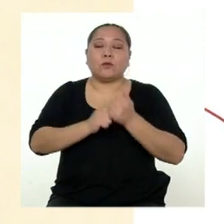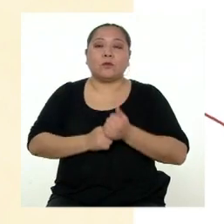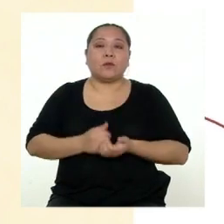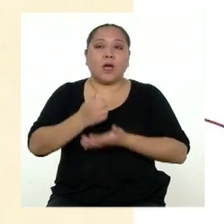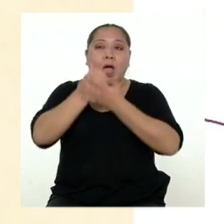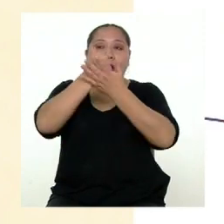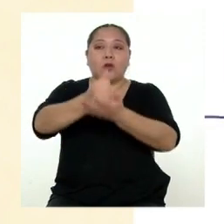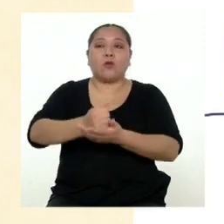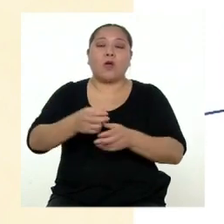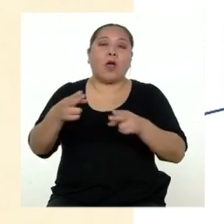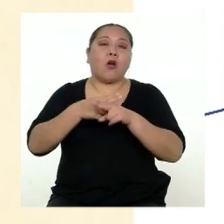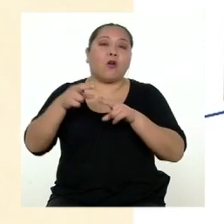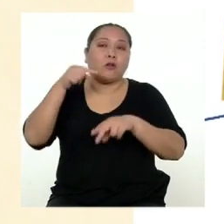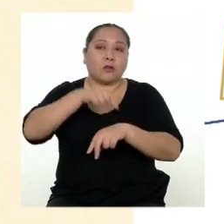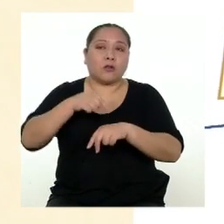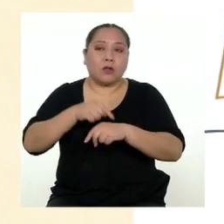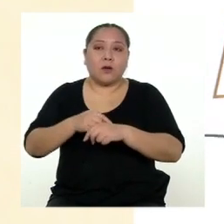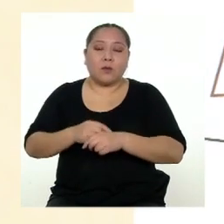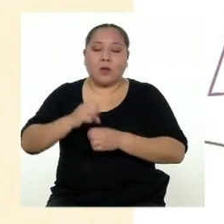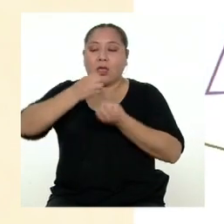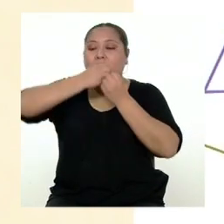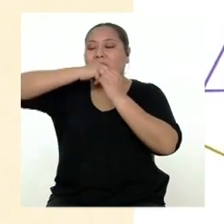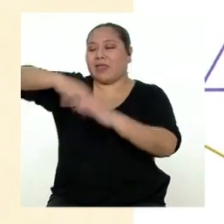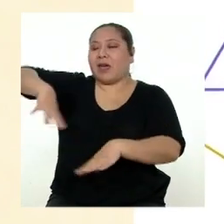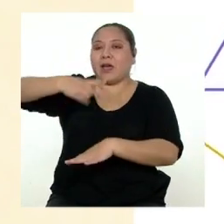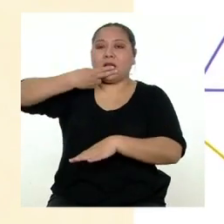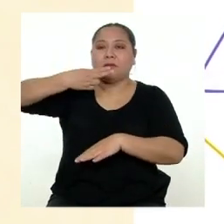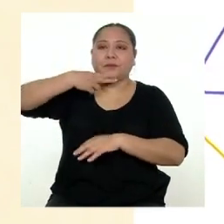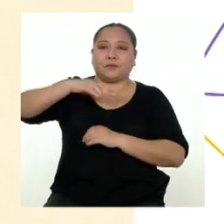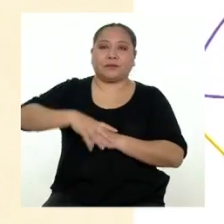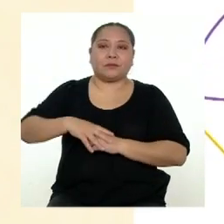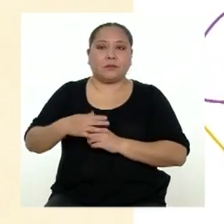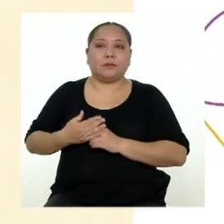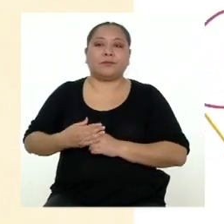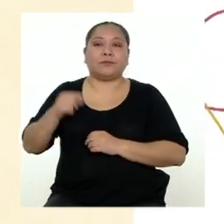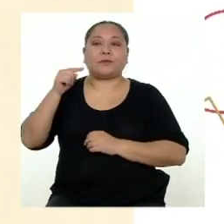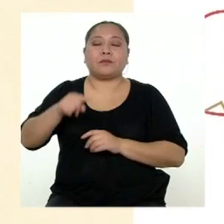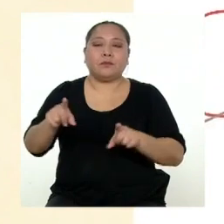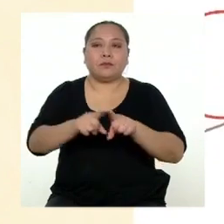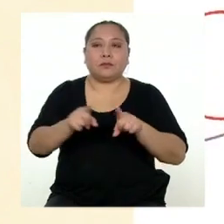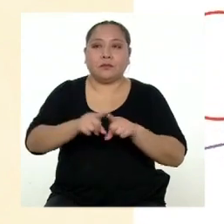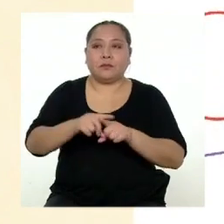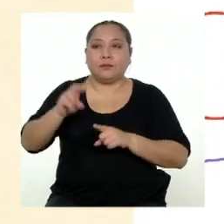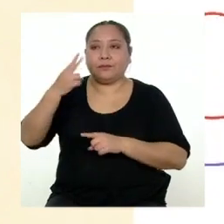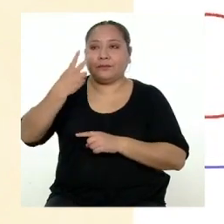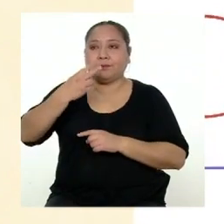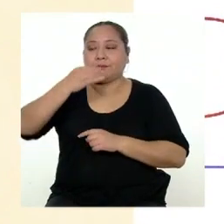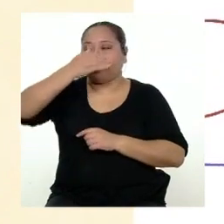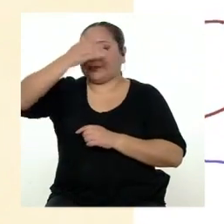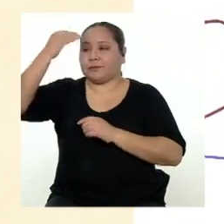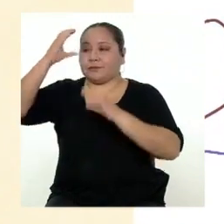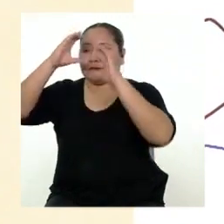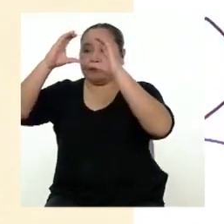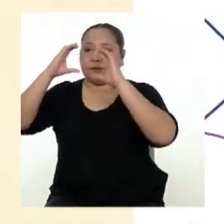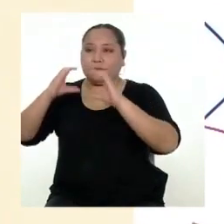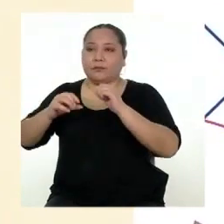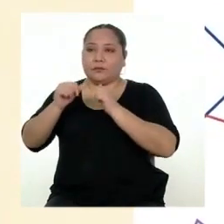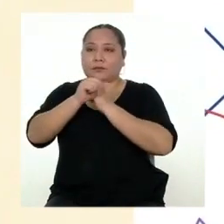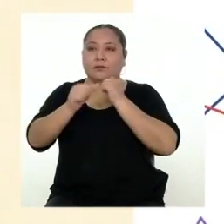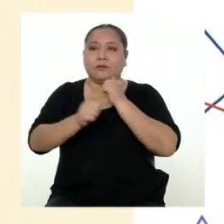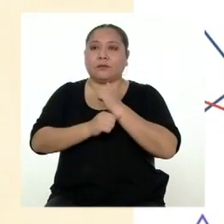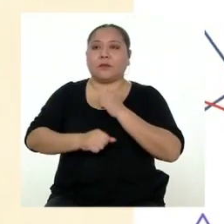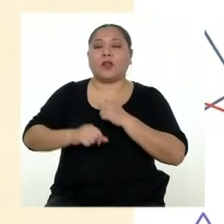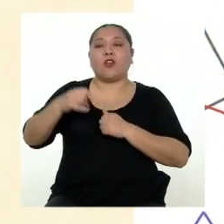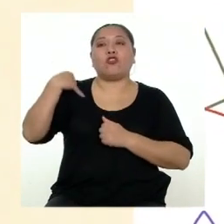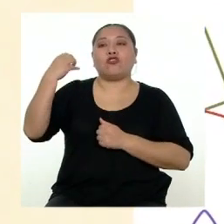a corto plazo del abandono del tabaco, que justamente funciona como encabezado. La misma lógica se da en la segunda infografía con los subtítulos. Los